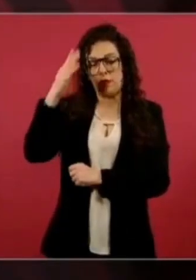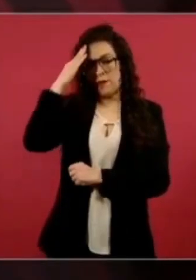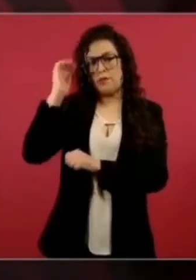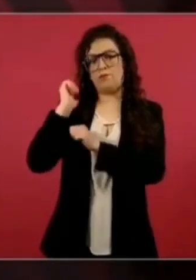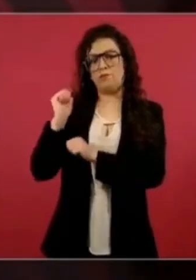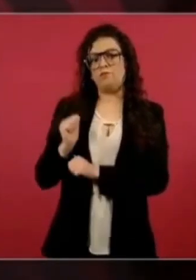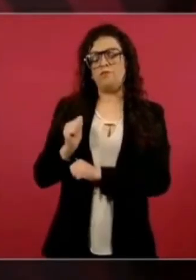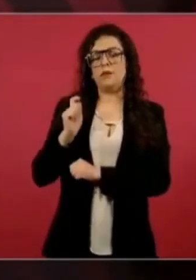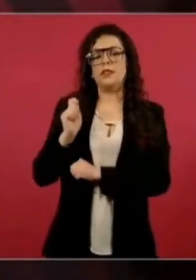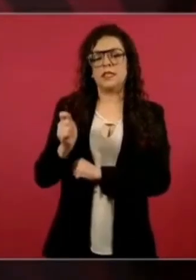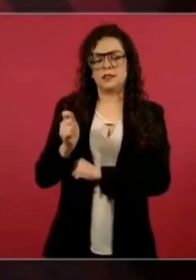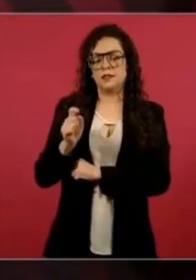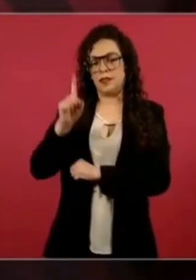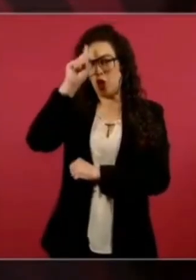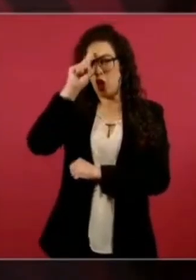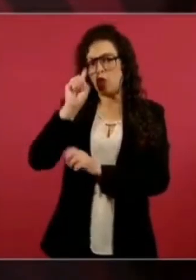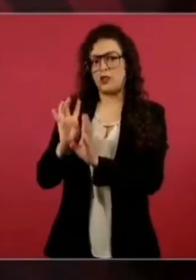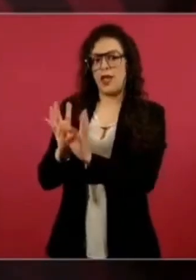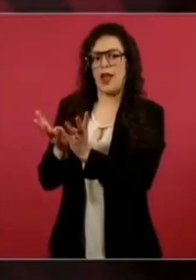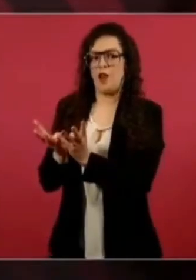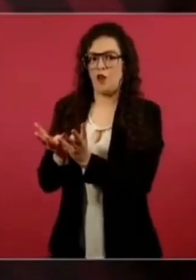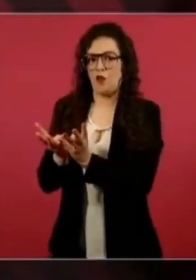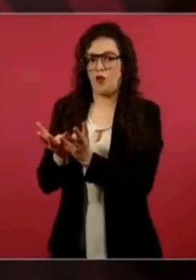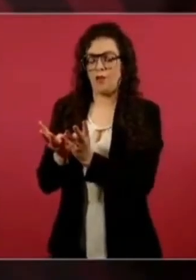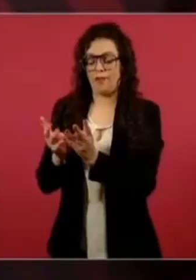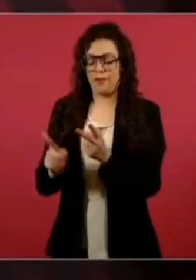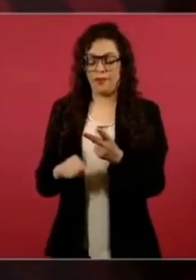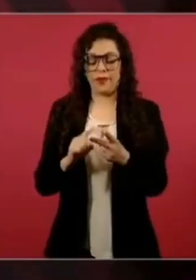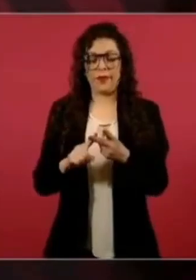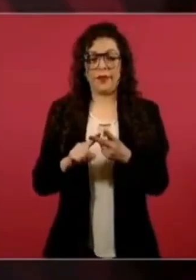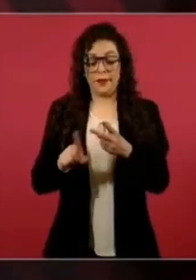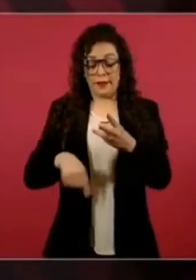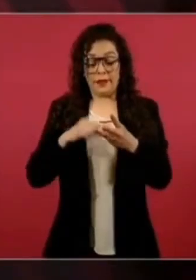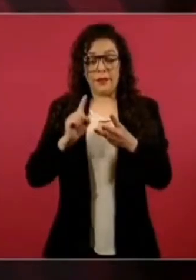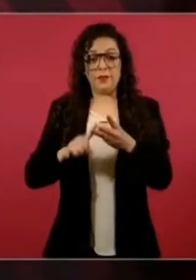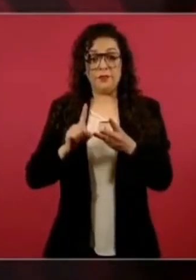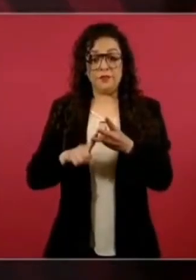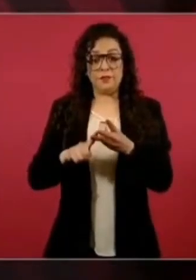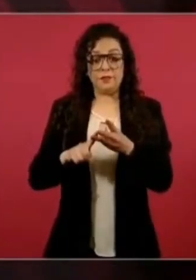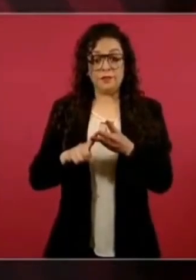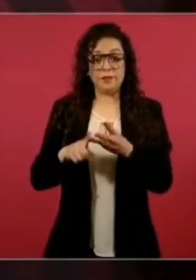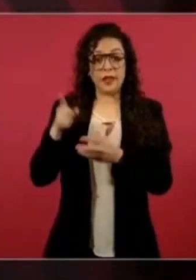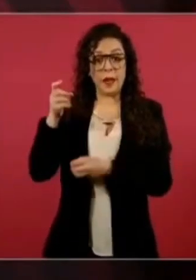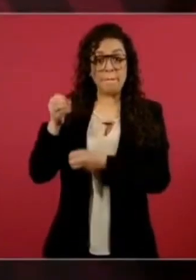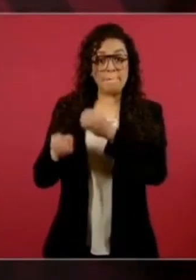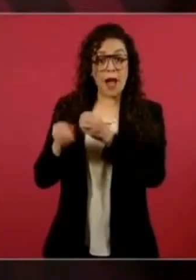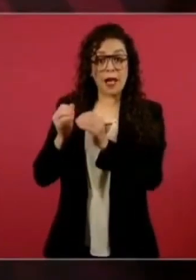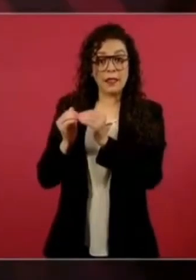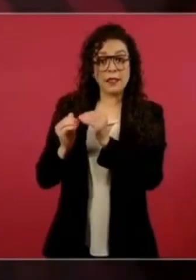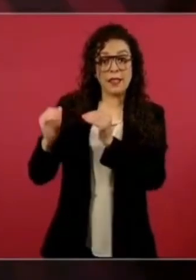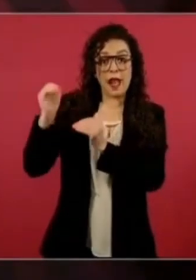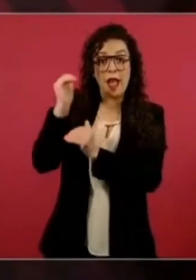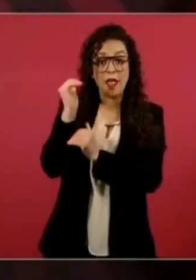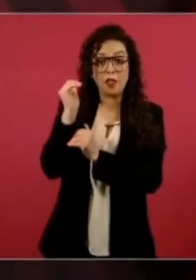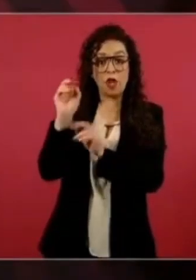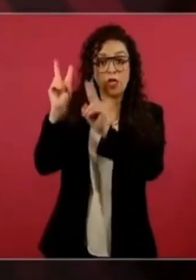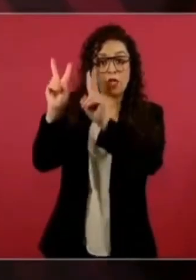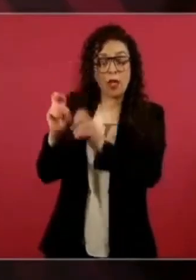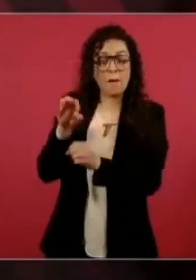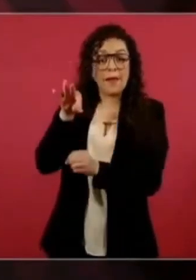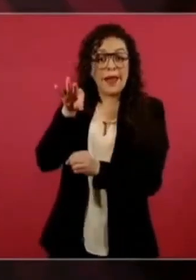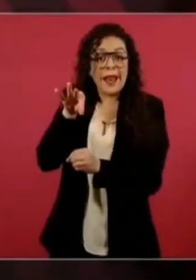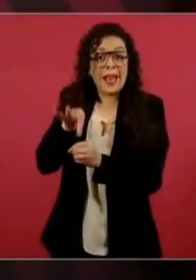y magistrados electorales a una reunión